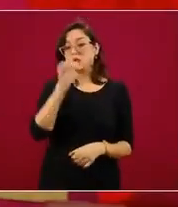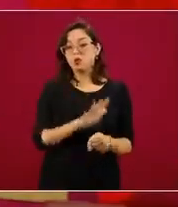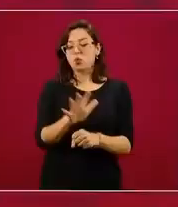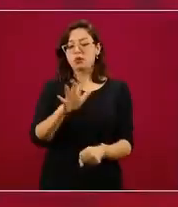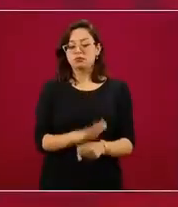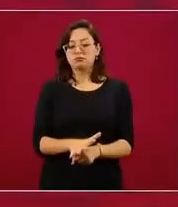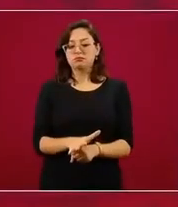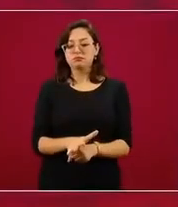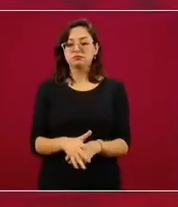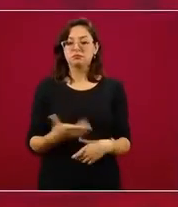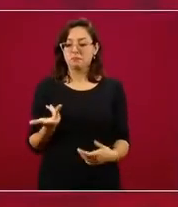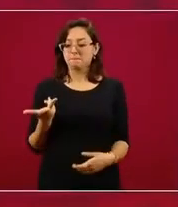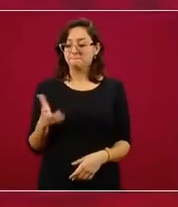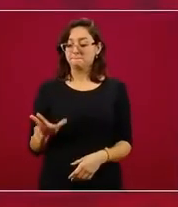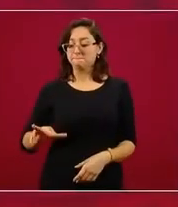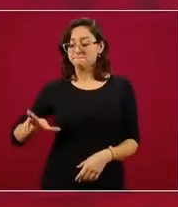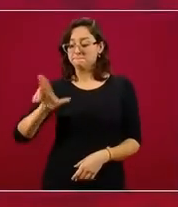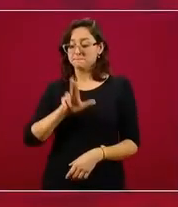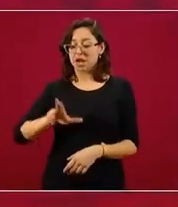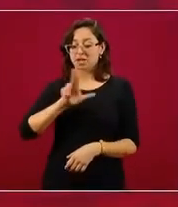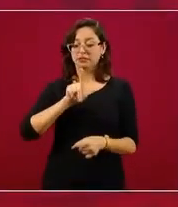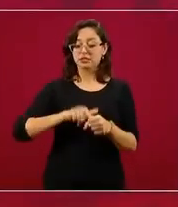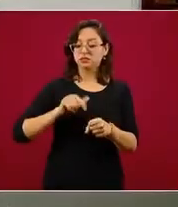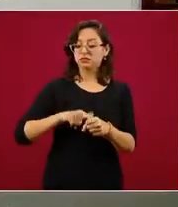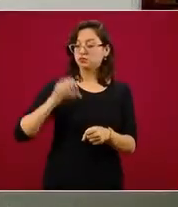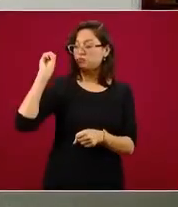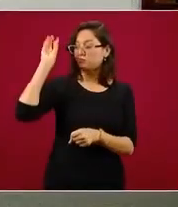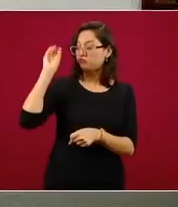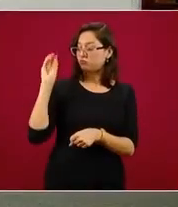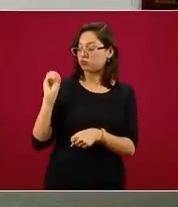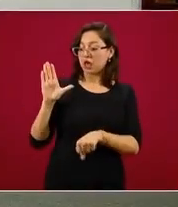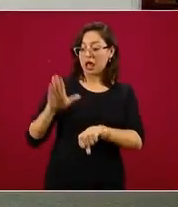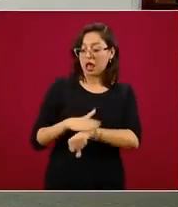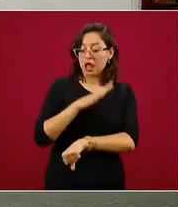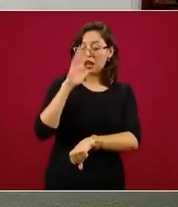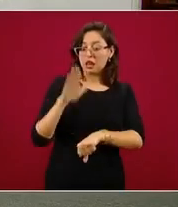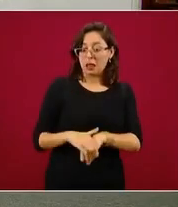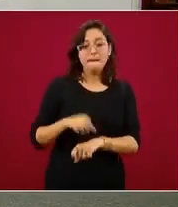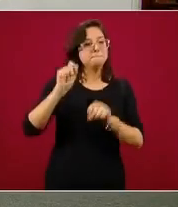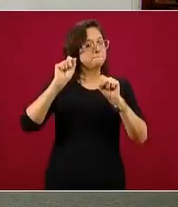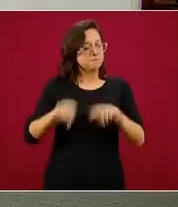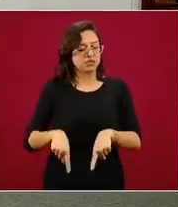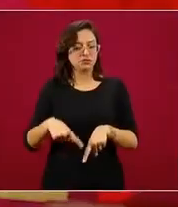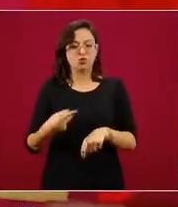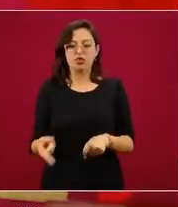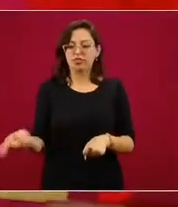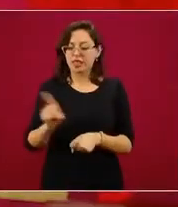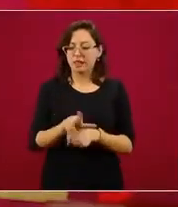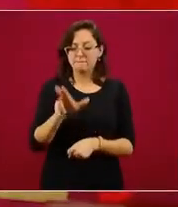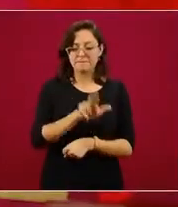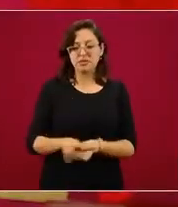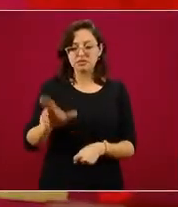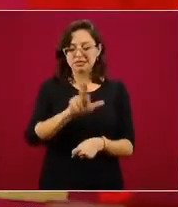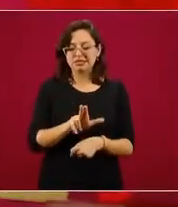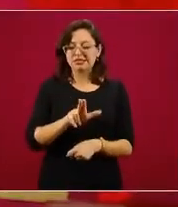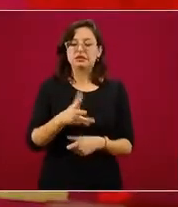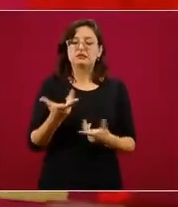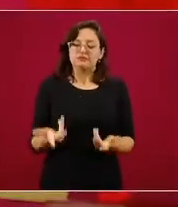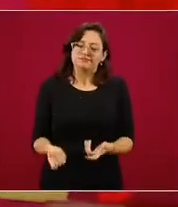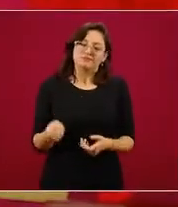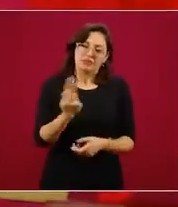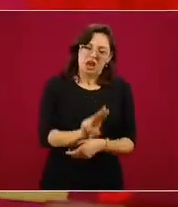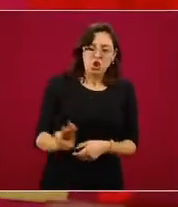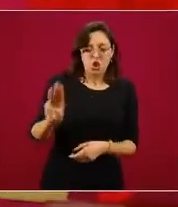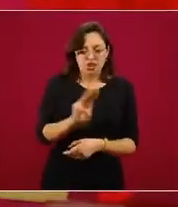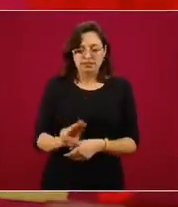producimos la calificación del semáforo, se las mandamos, idealmente el propio martes, en esta ocasión no lo pudimos hacer el martes, lo mandamos el